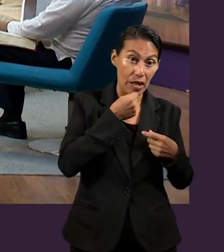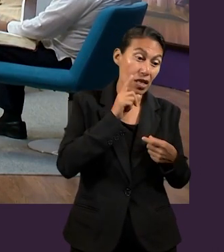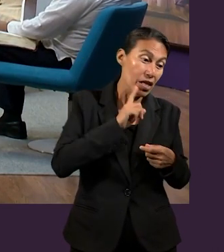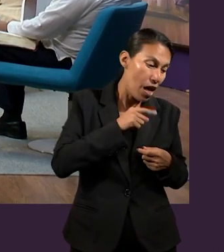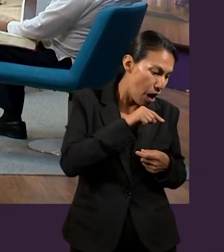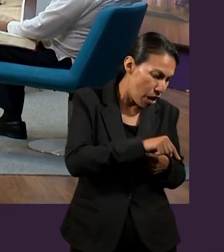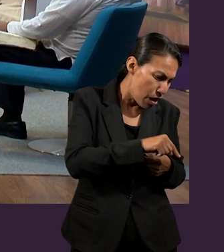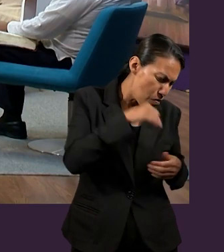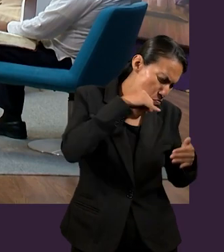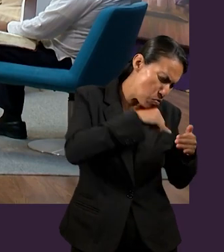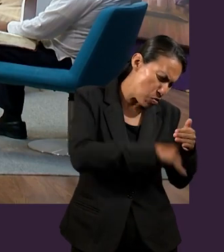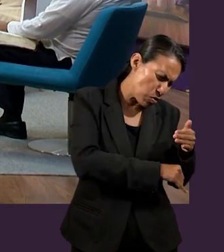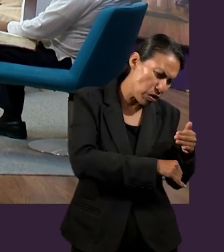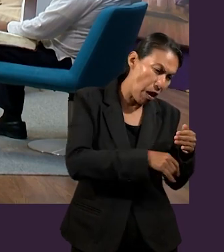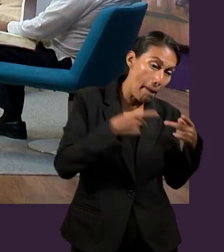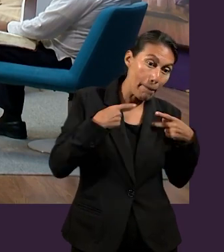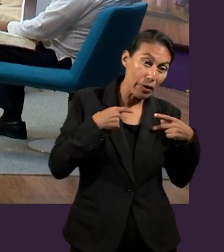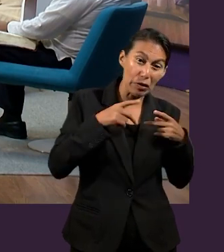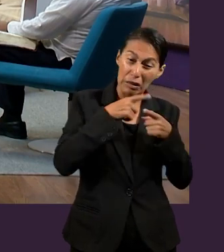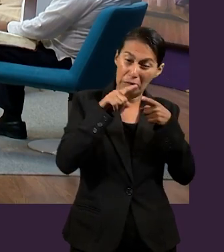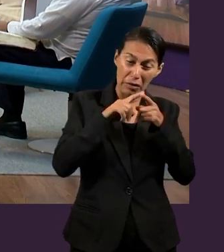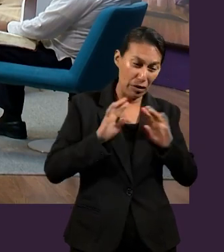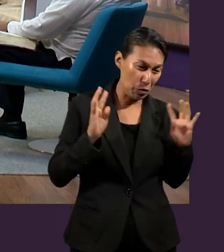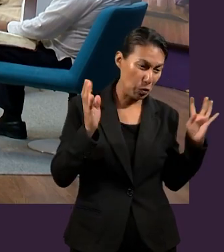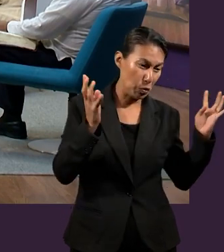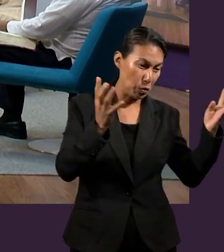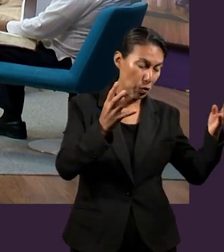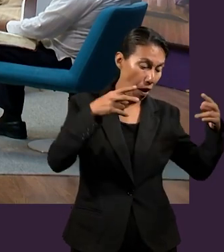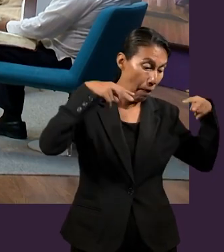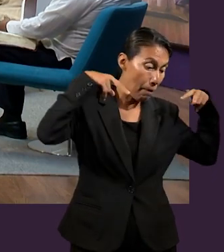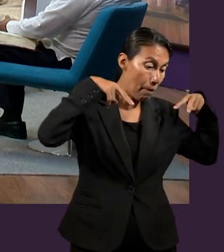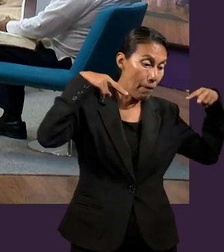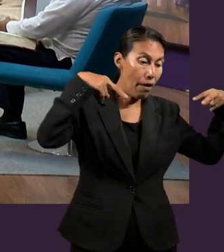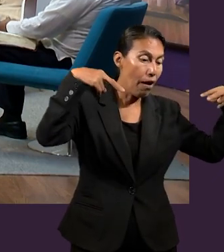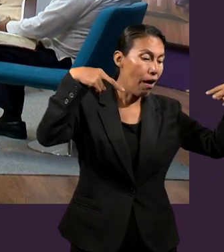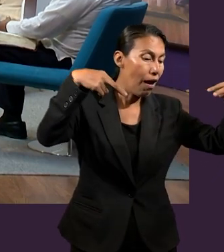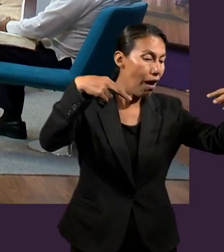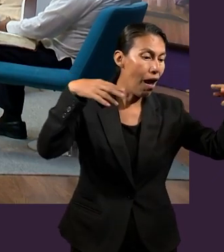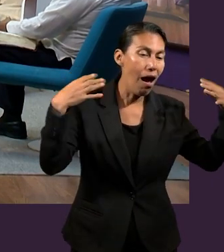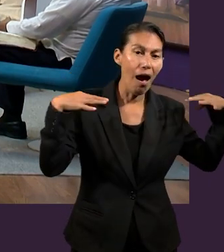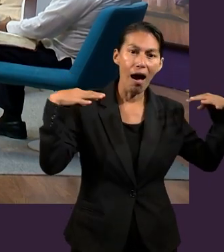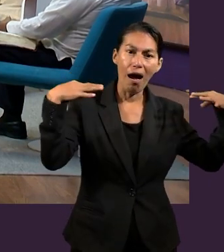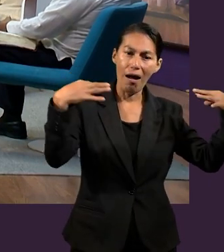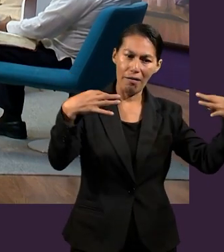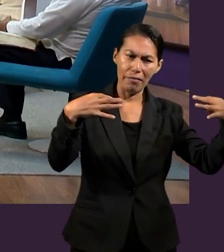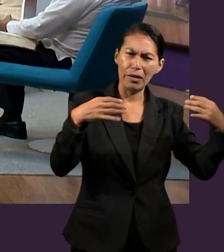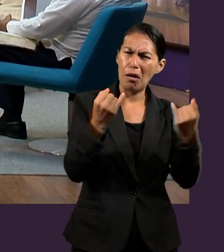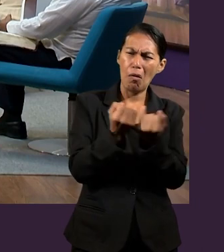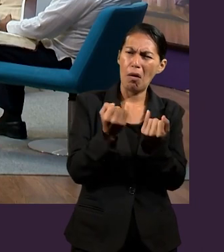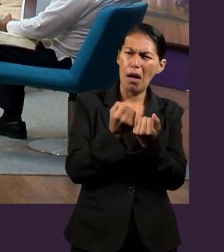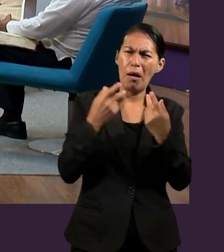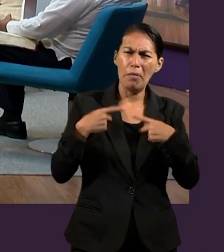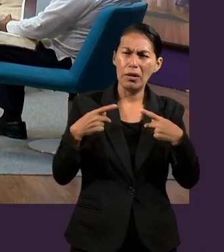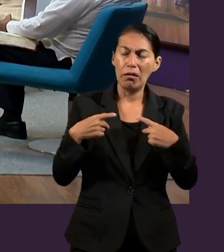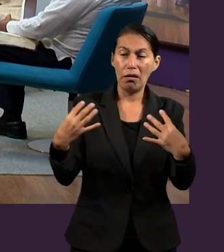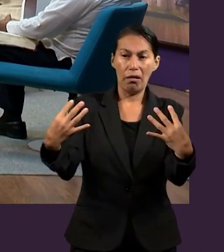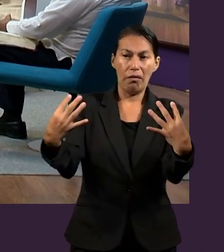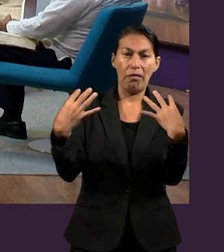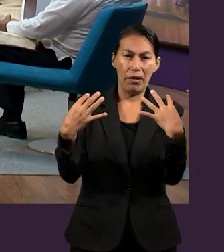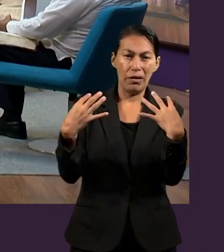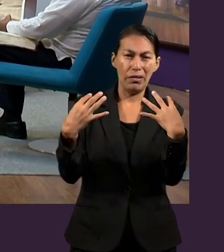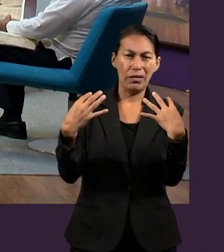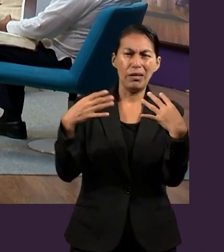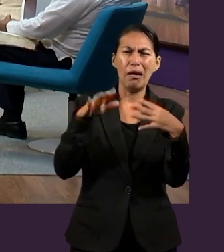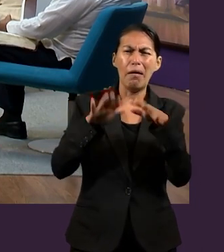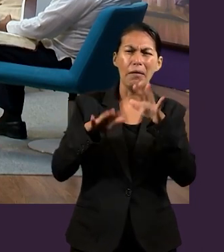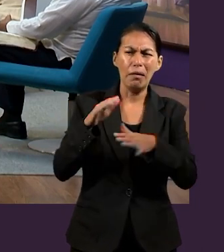o ver a los que no están dentro de la iglesia, pero no los intentan ayudar, ¿no? Y es donde esas personas esperan una ayuda experta.